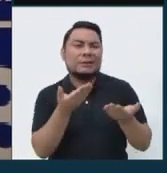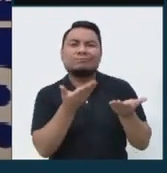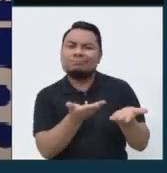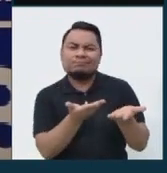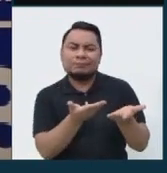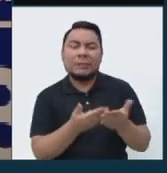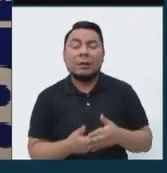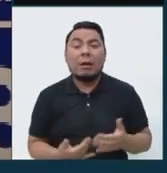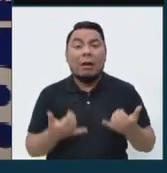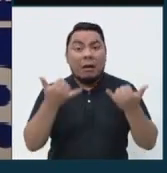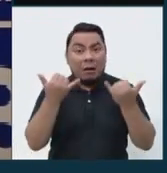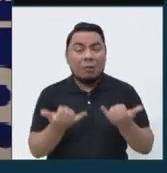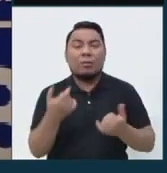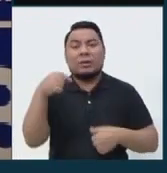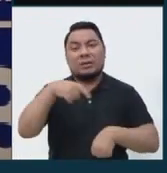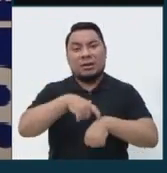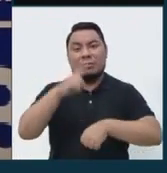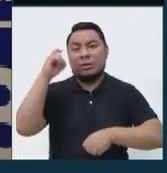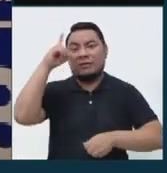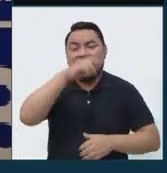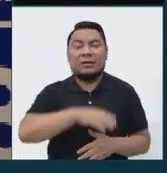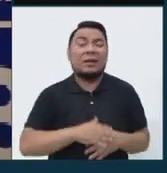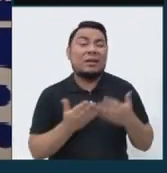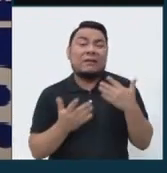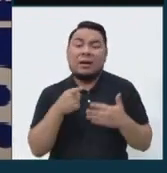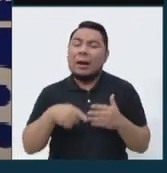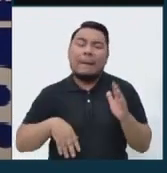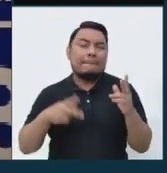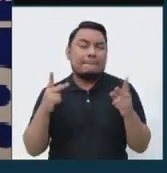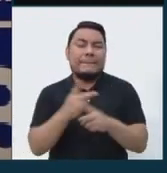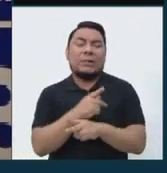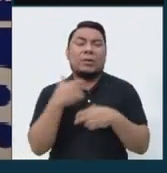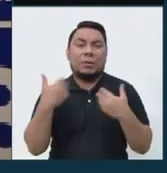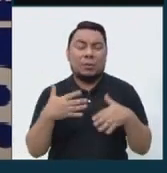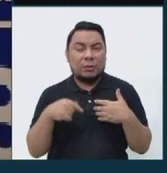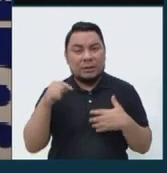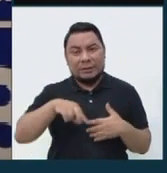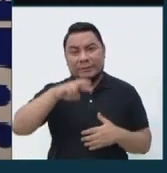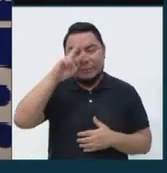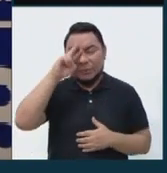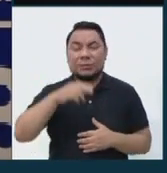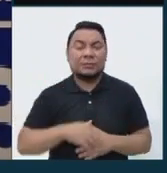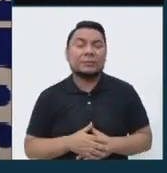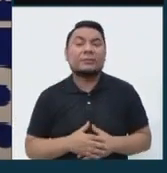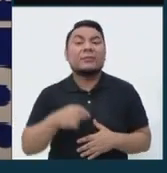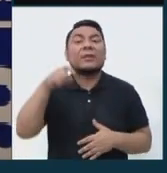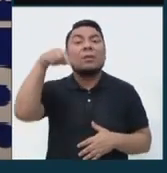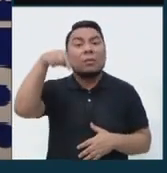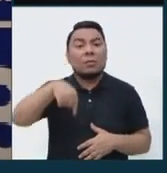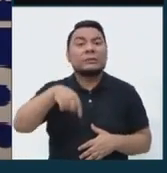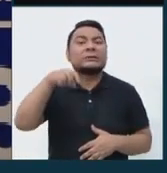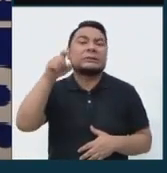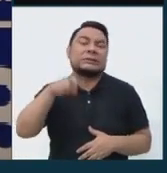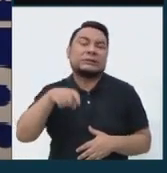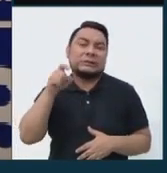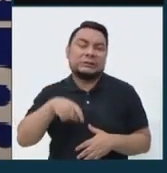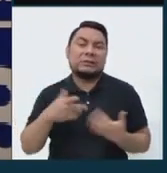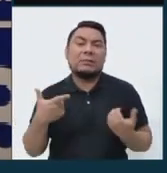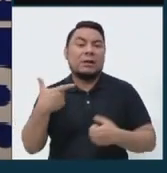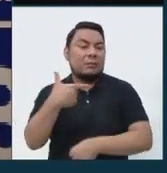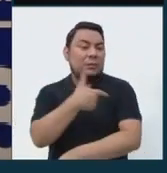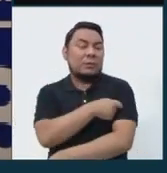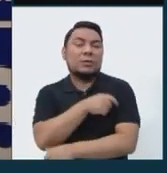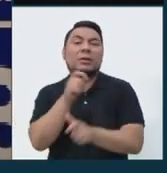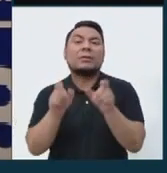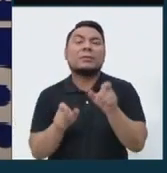Hoy son tiempos difíciles. Probablemente una de las crisis más grandes de su historia republicana. Hoy necesitamos vacunar a la